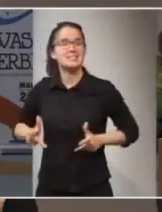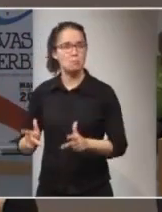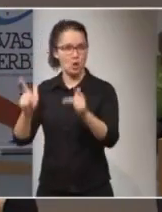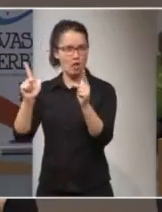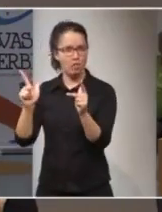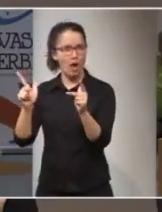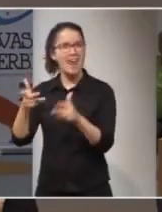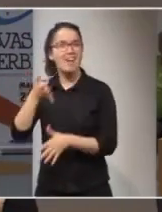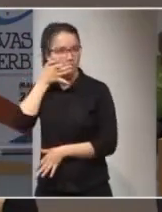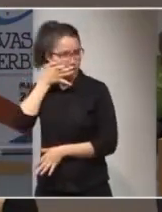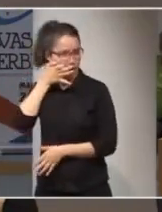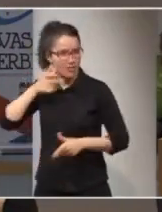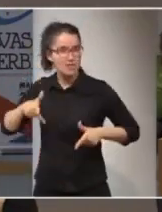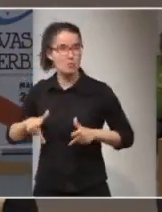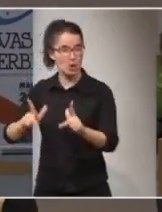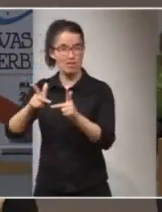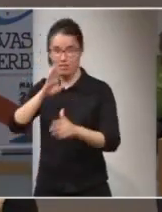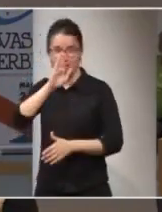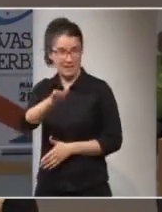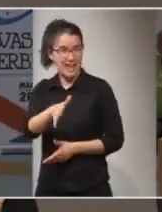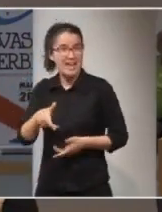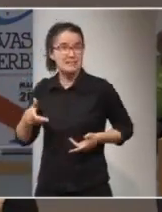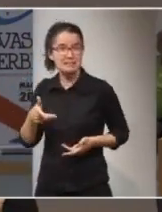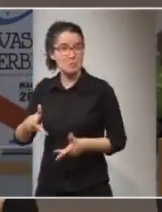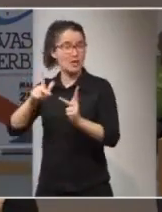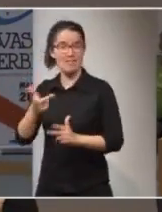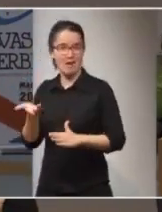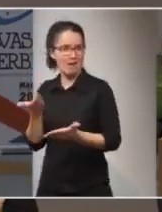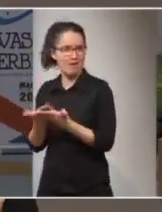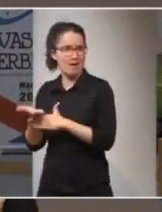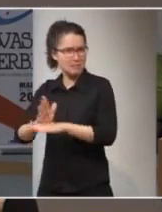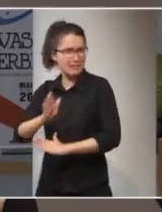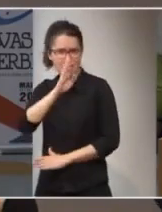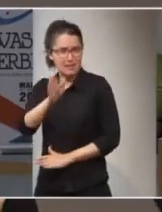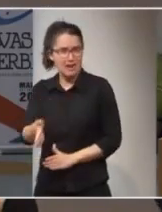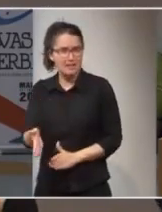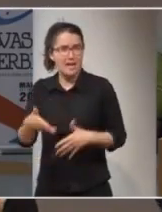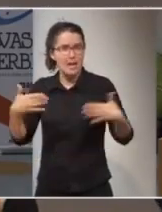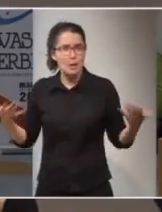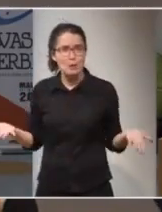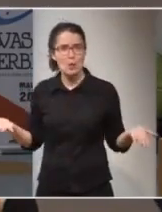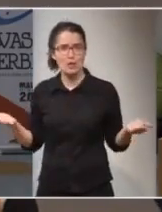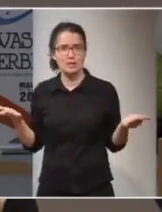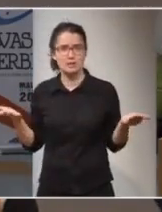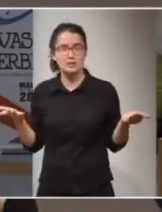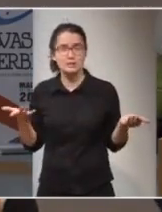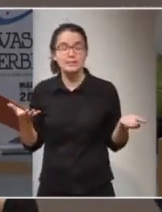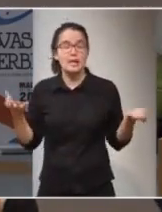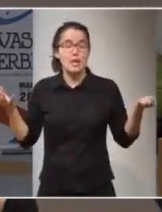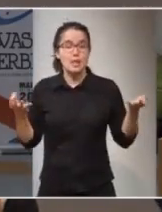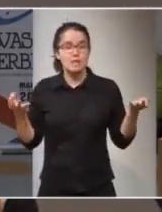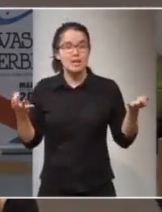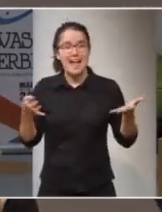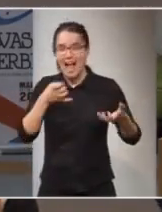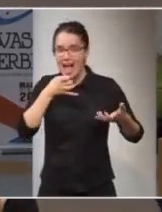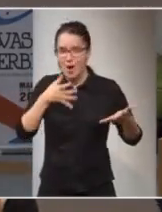reales, democracias directas, democracias representativas directas? Entonces, debemos, estamos